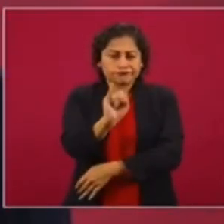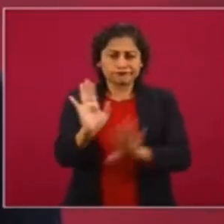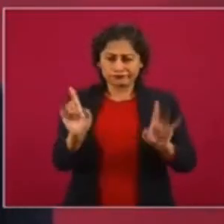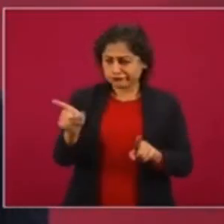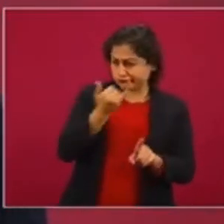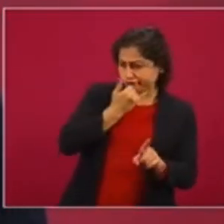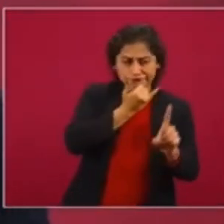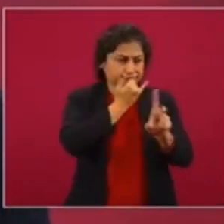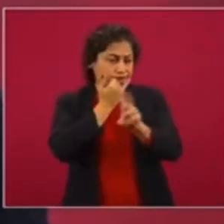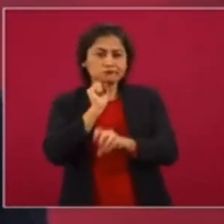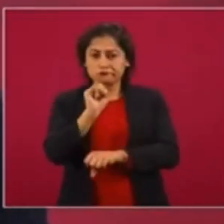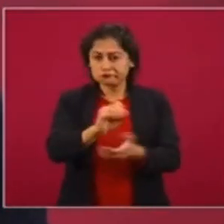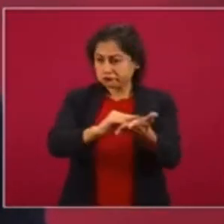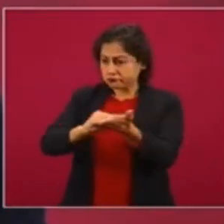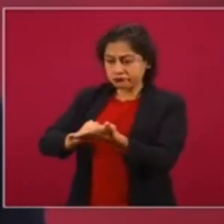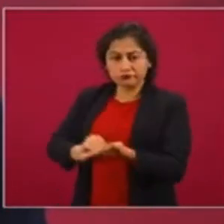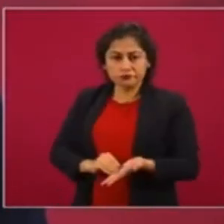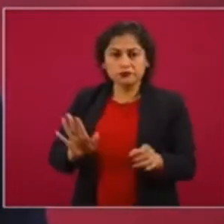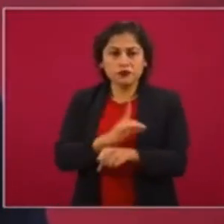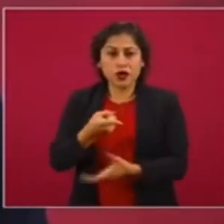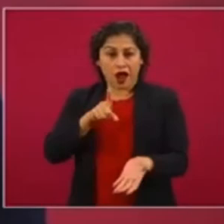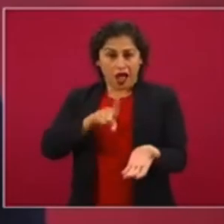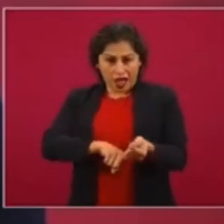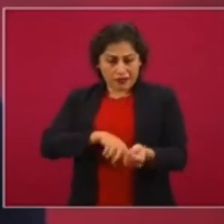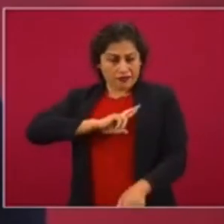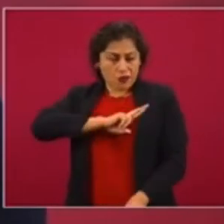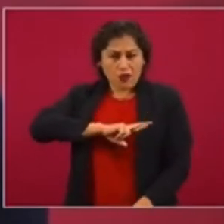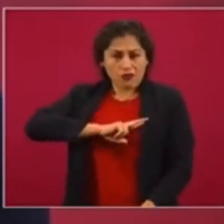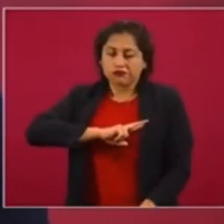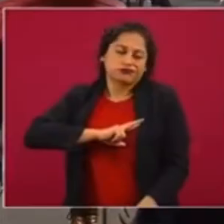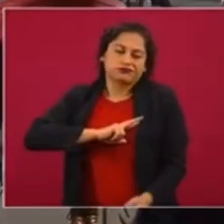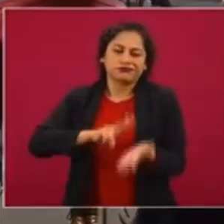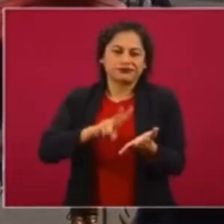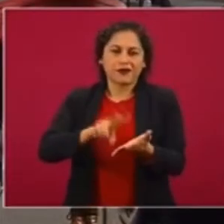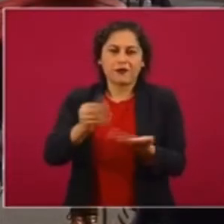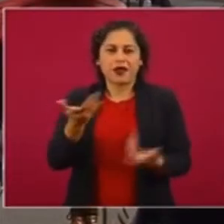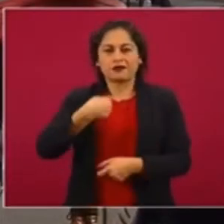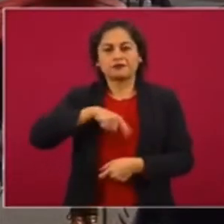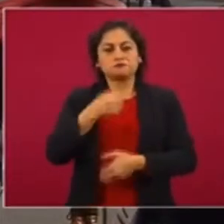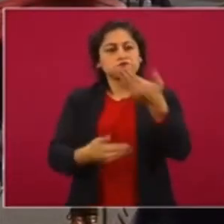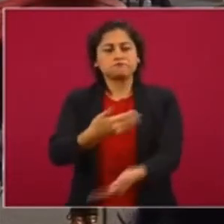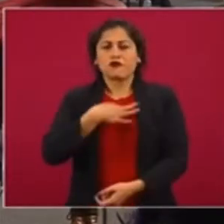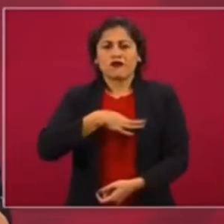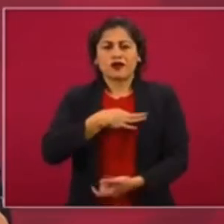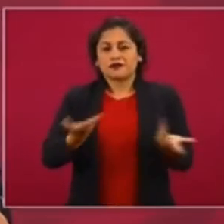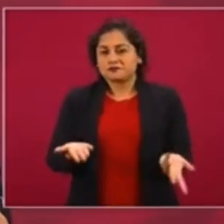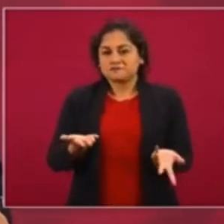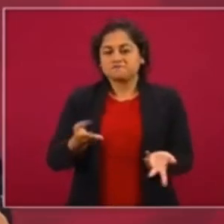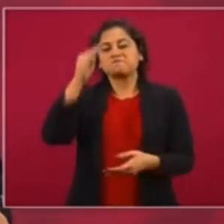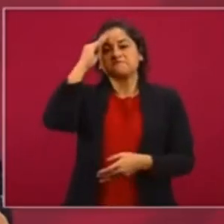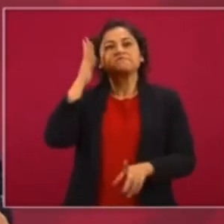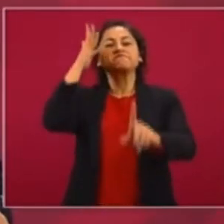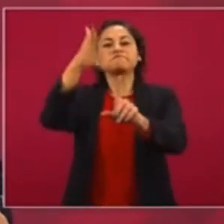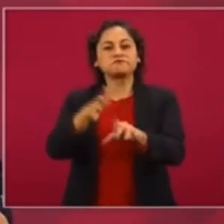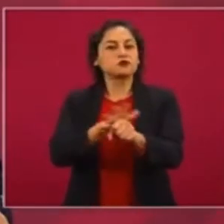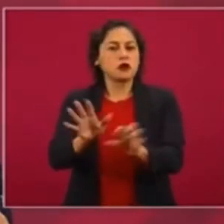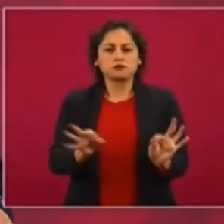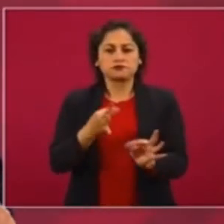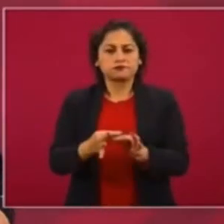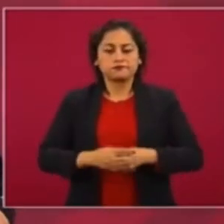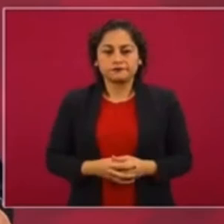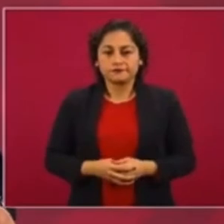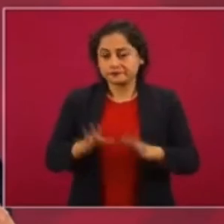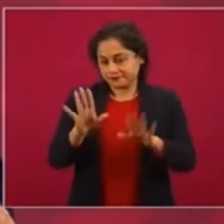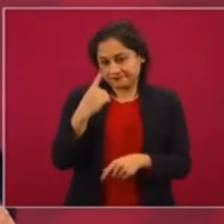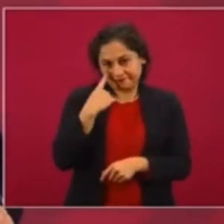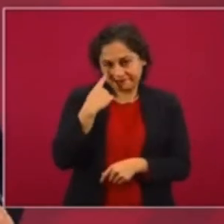no podemos vivir con amargura, tenemos que ser felices. Entonces, pensar hacia adelante, si yo